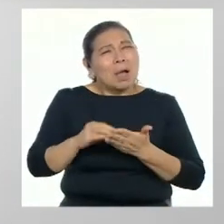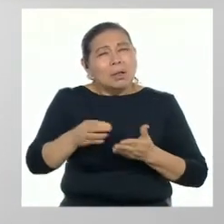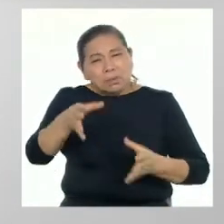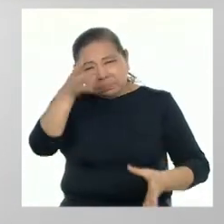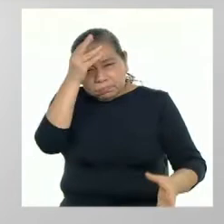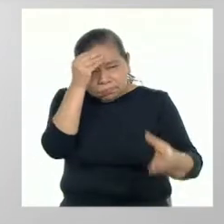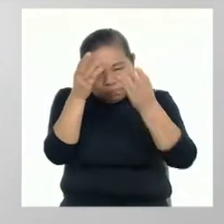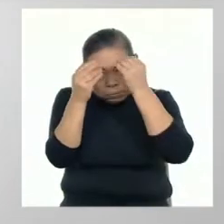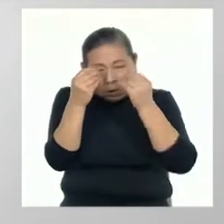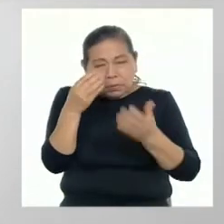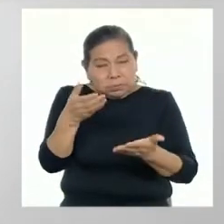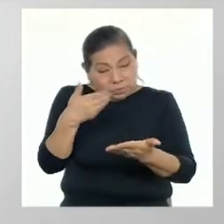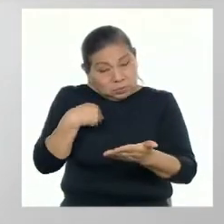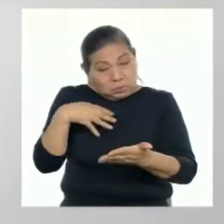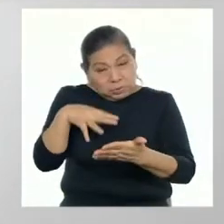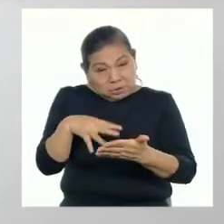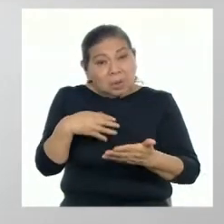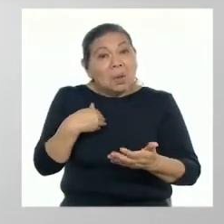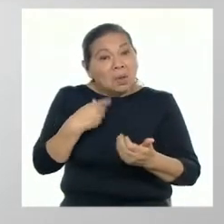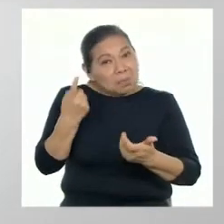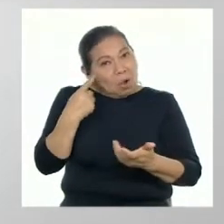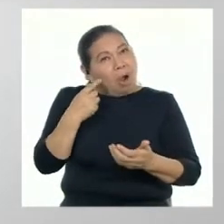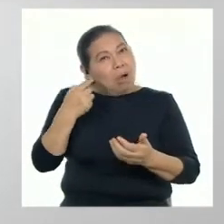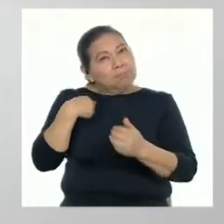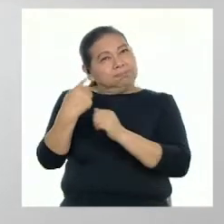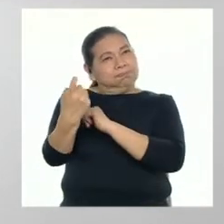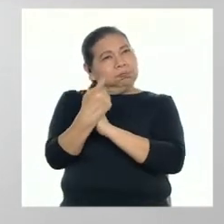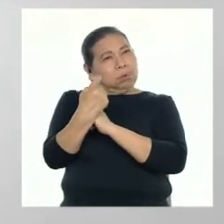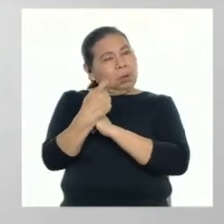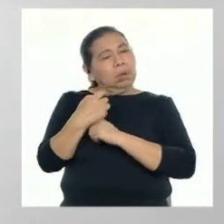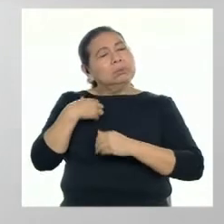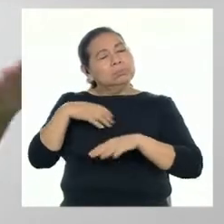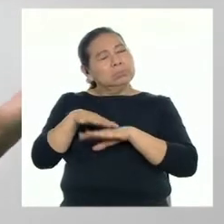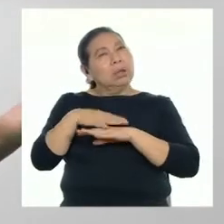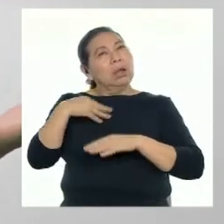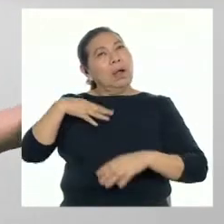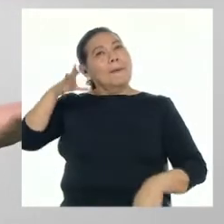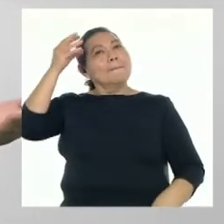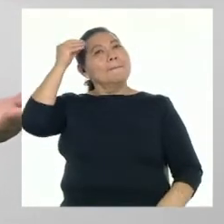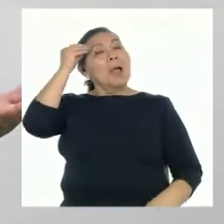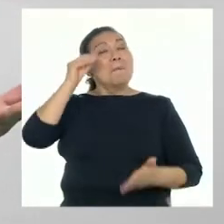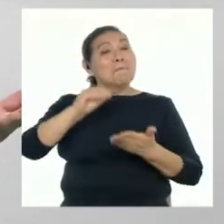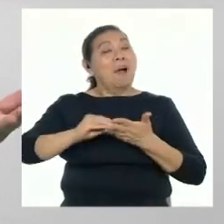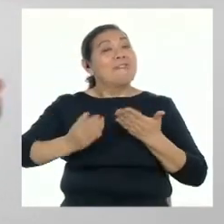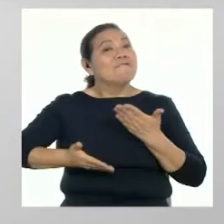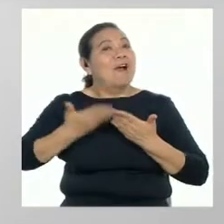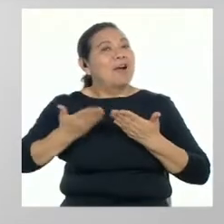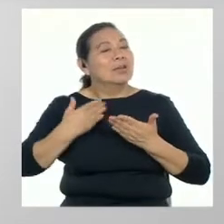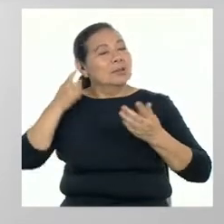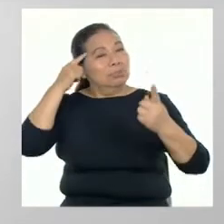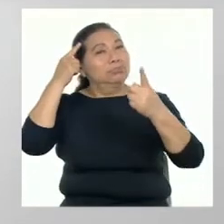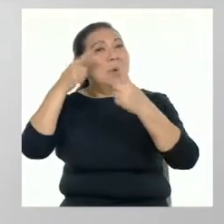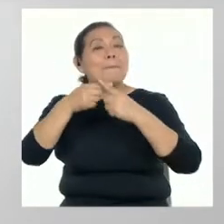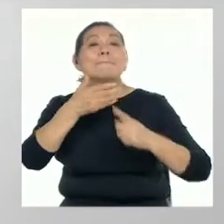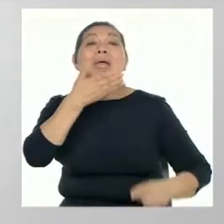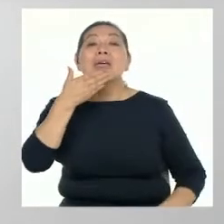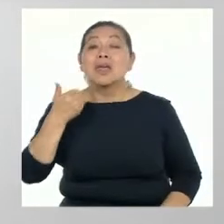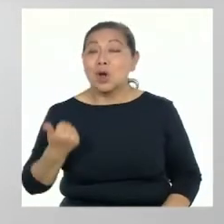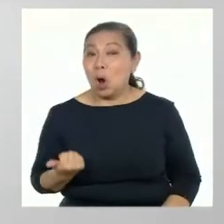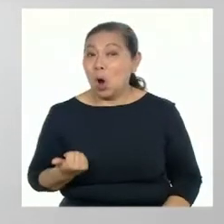conocimientos. Y si tenemos una buena formación y preparación, se nos hará más fácil alcanzar nuestras metas.